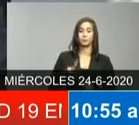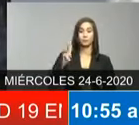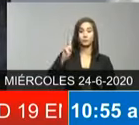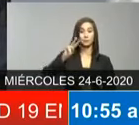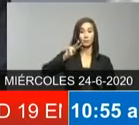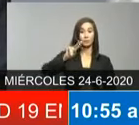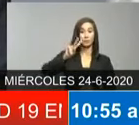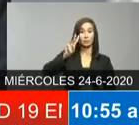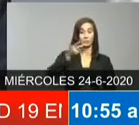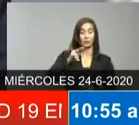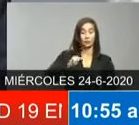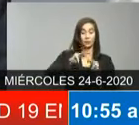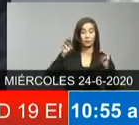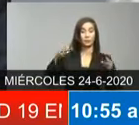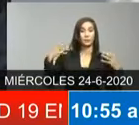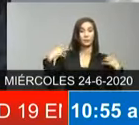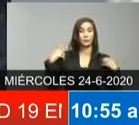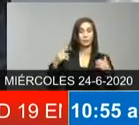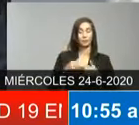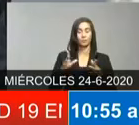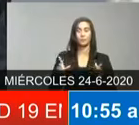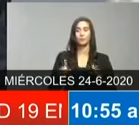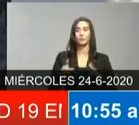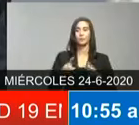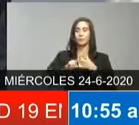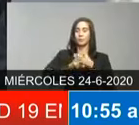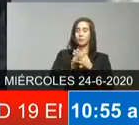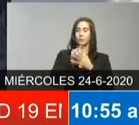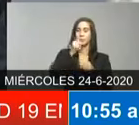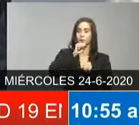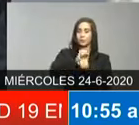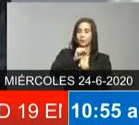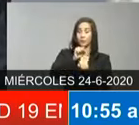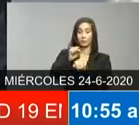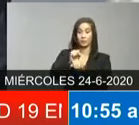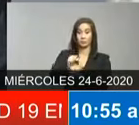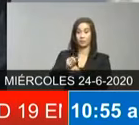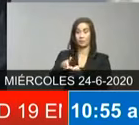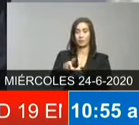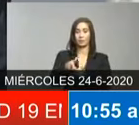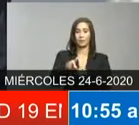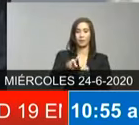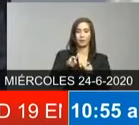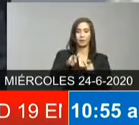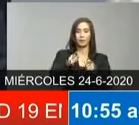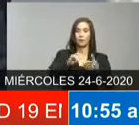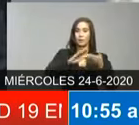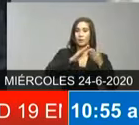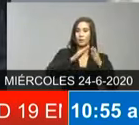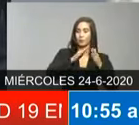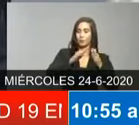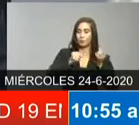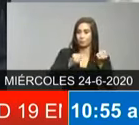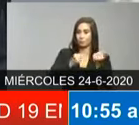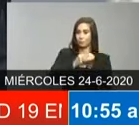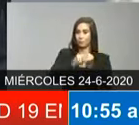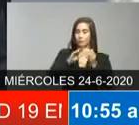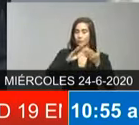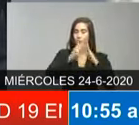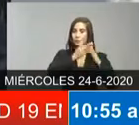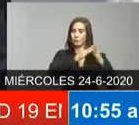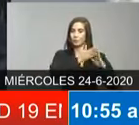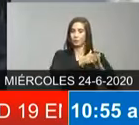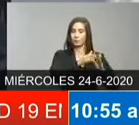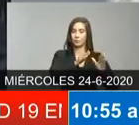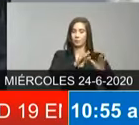quien empezó a trabajar toda la organización e inclusión de la parte comunitaria que siempre se ha